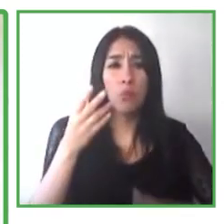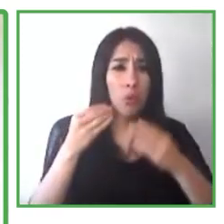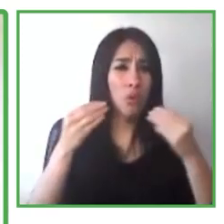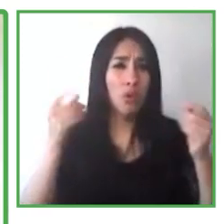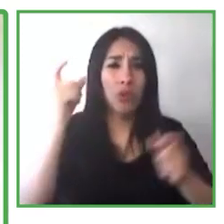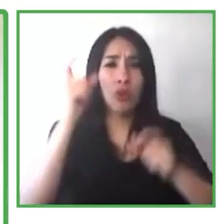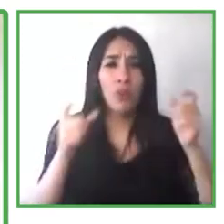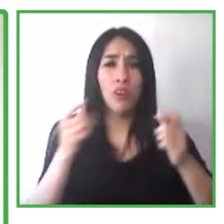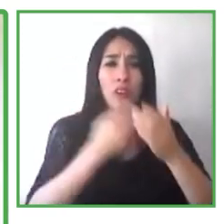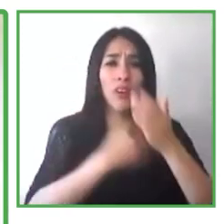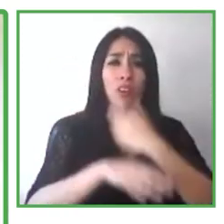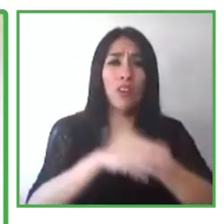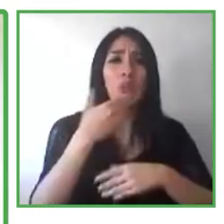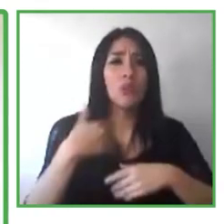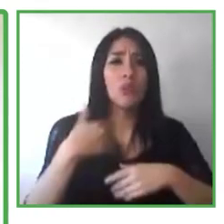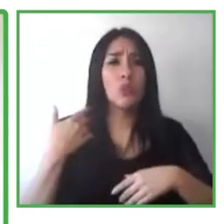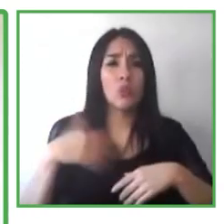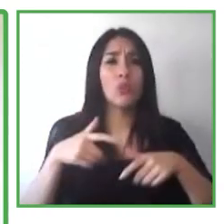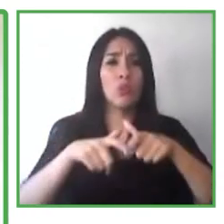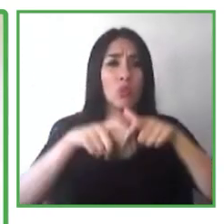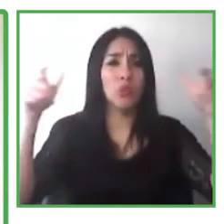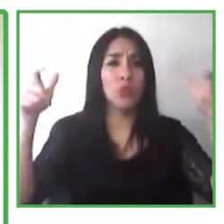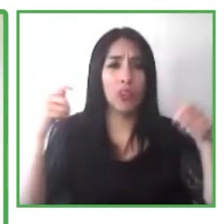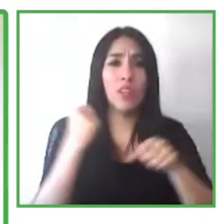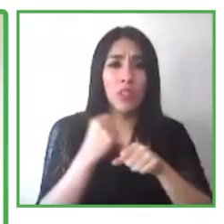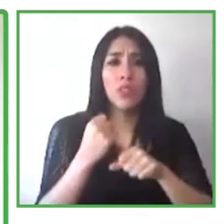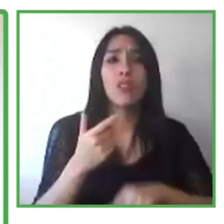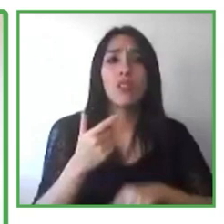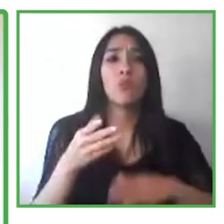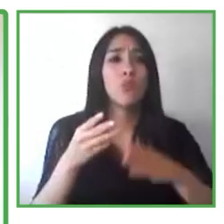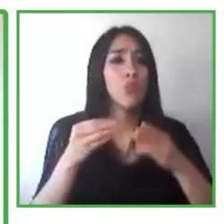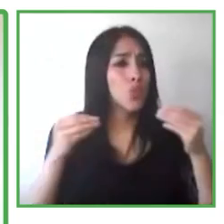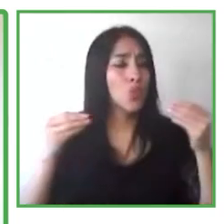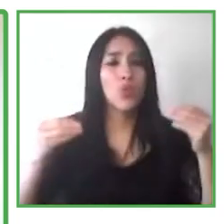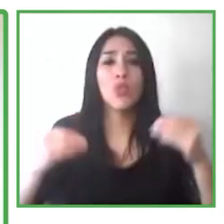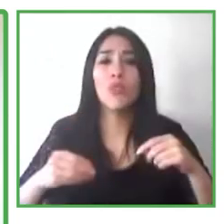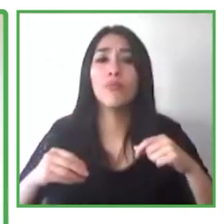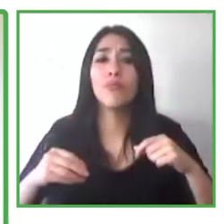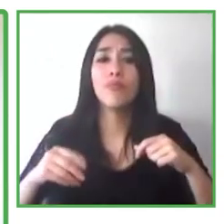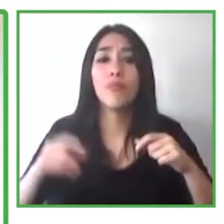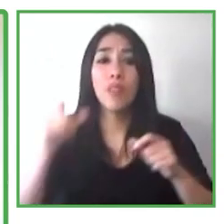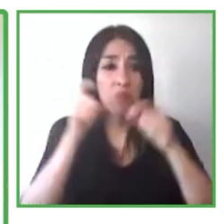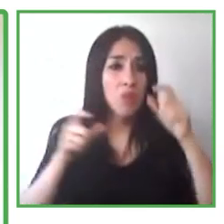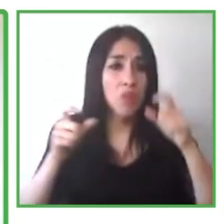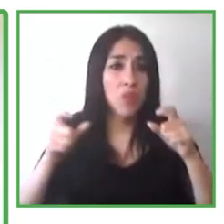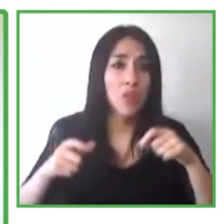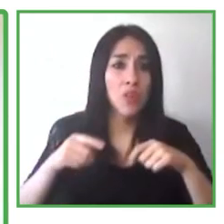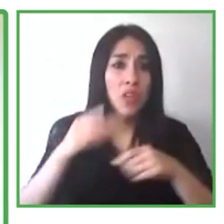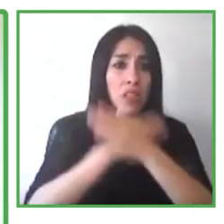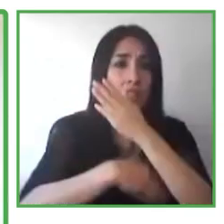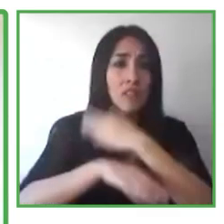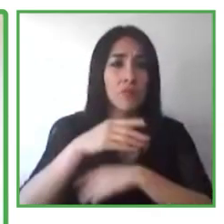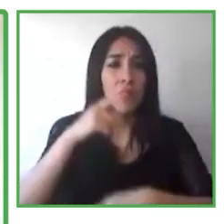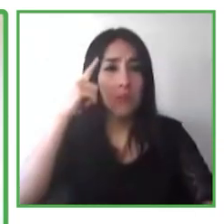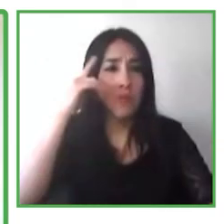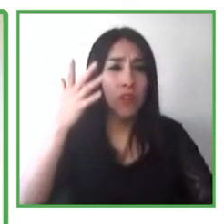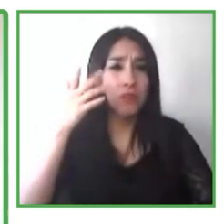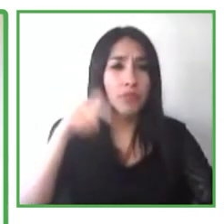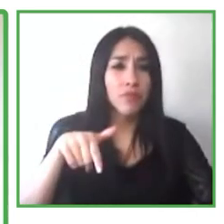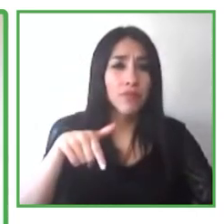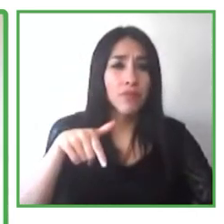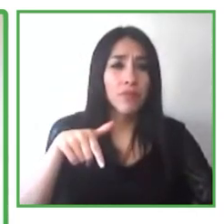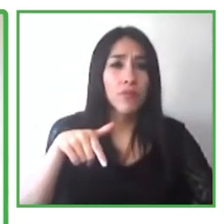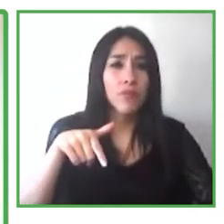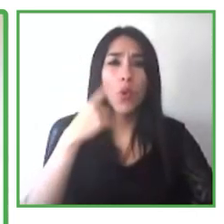tasa de desempleo. Acá una de 5 personas con discapacidad de los Estados Unidos ha perdido su trabajo durante la pandemia